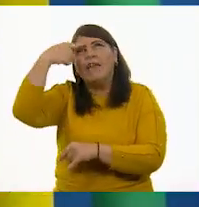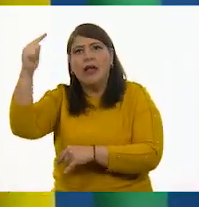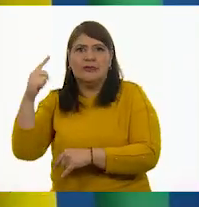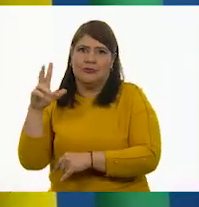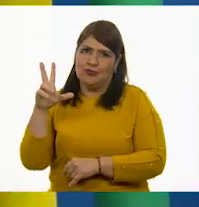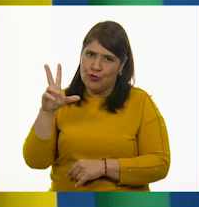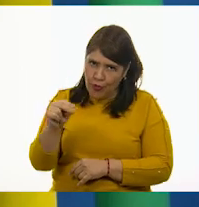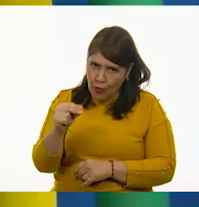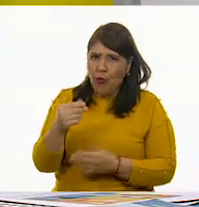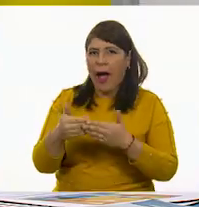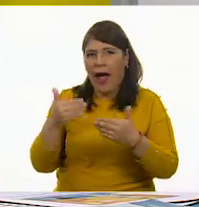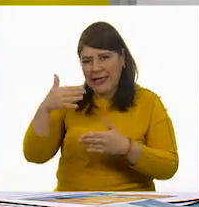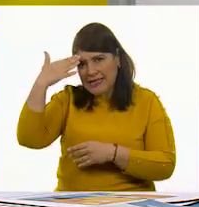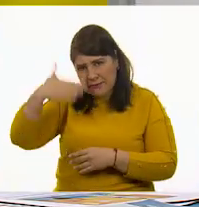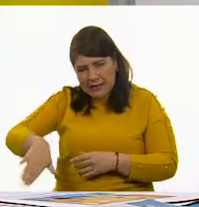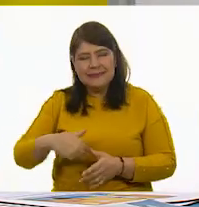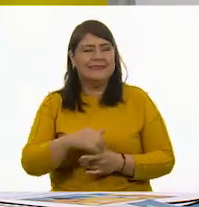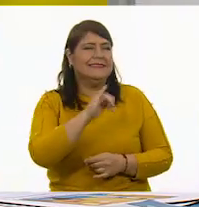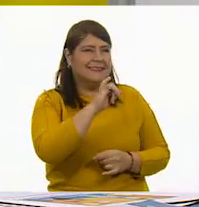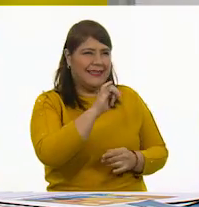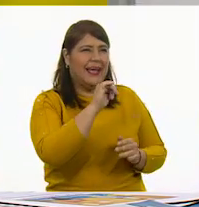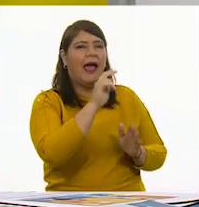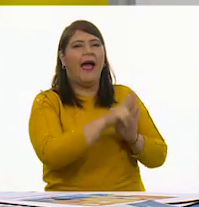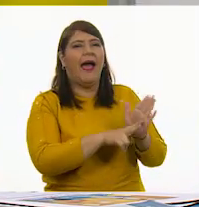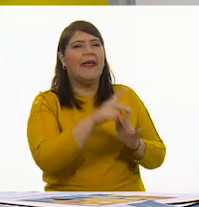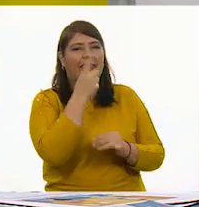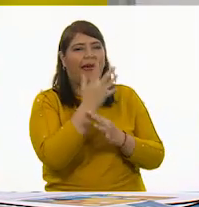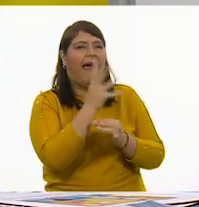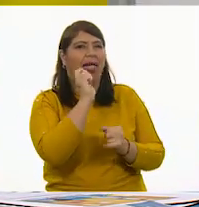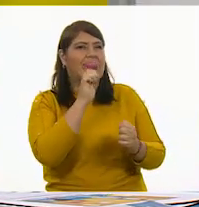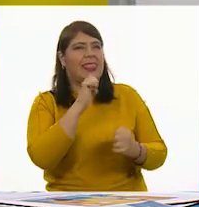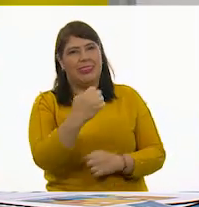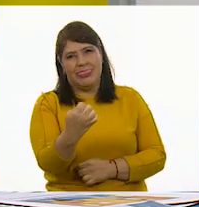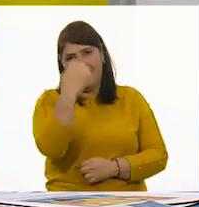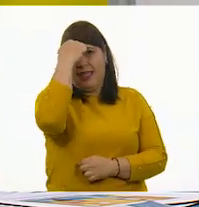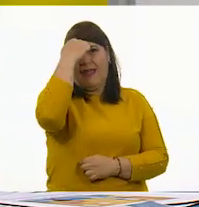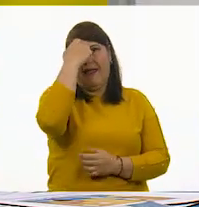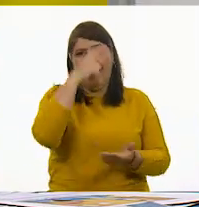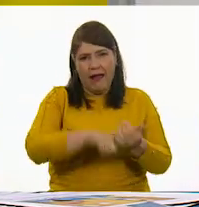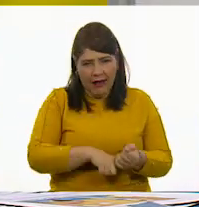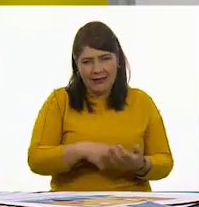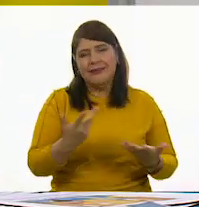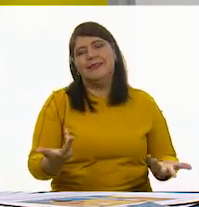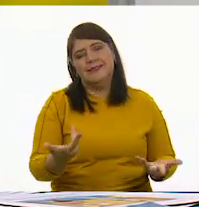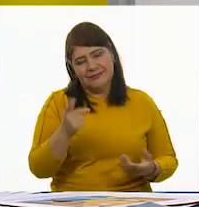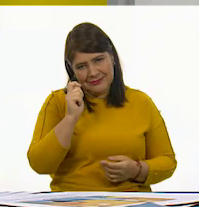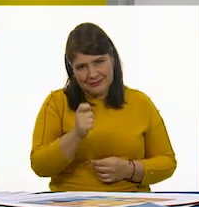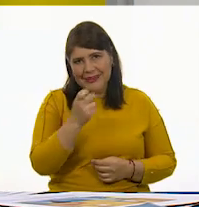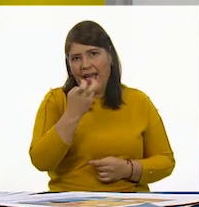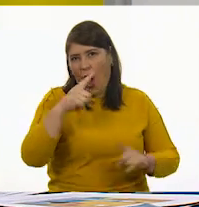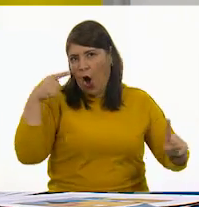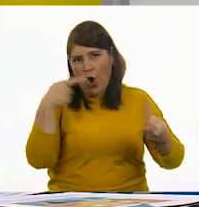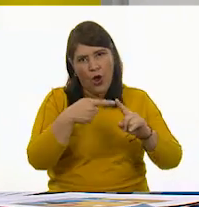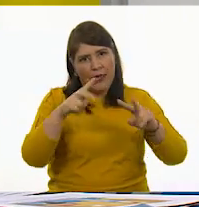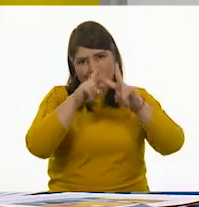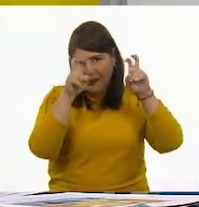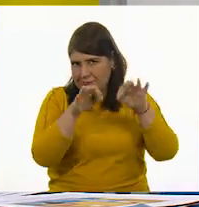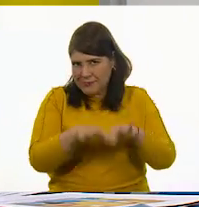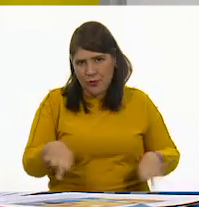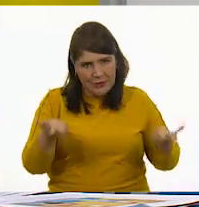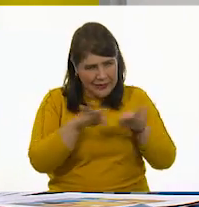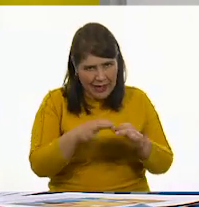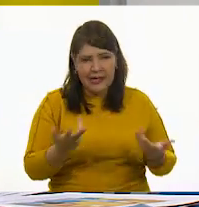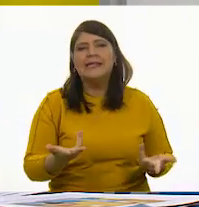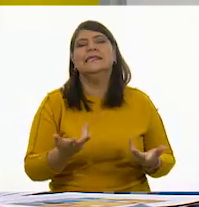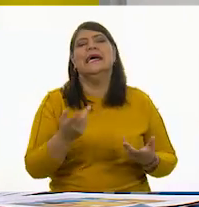Pobre, como dice el video, se lo chamaquearon. Se lo chamaquearon. Por eso es bien importante el tema de hoy. Hay que saber